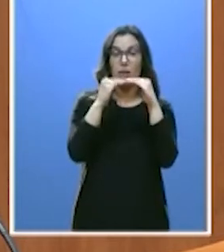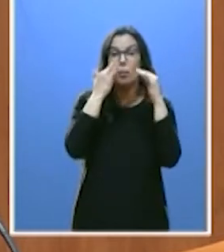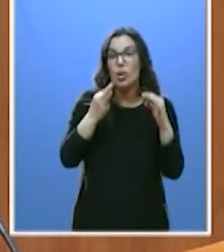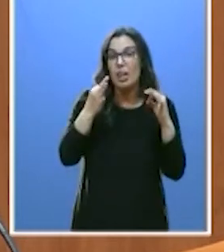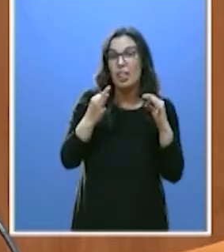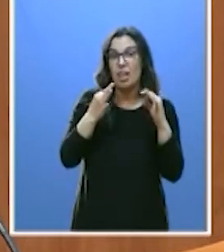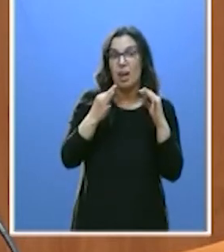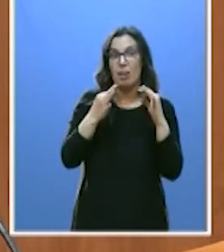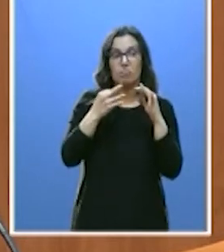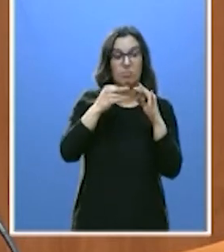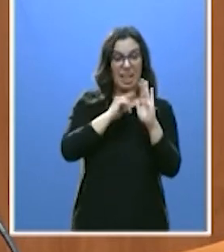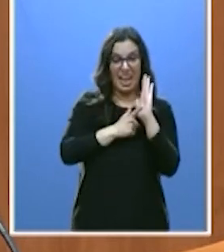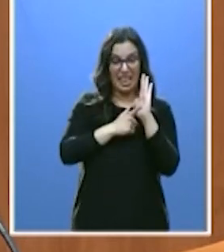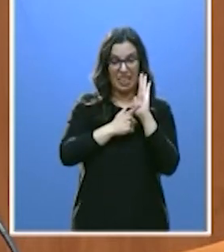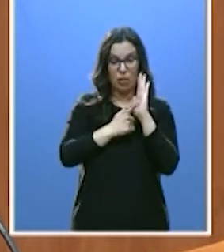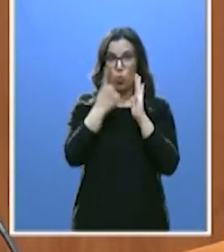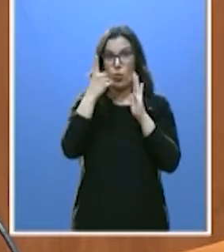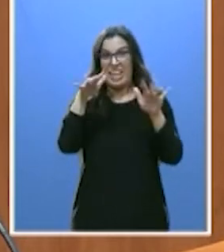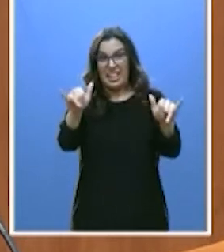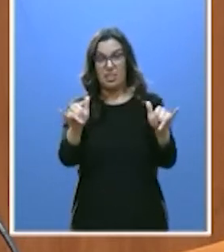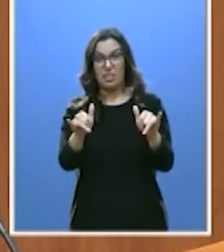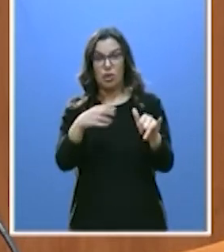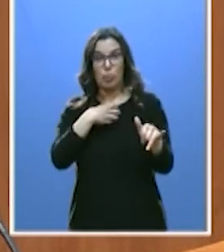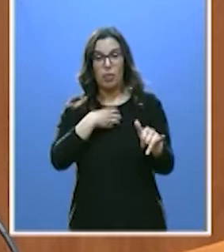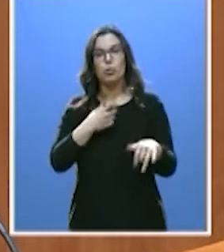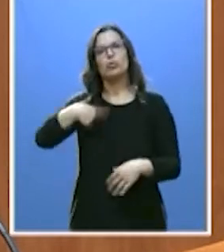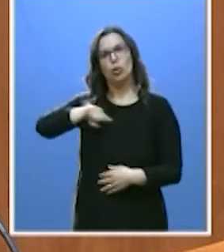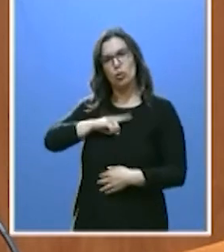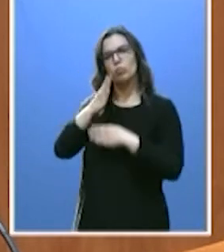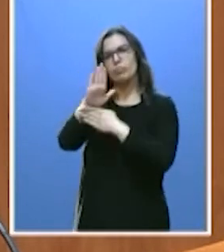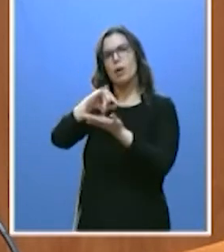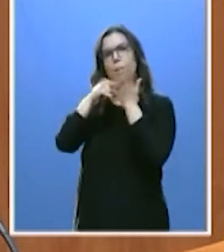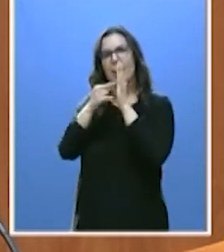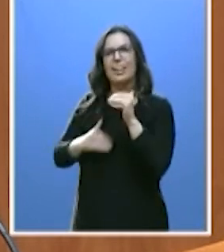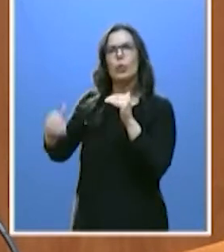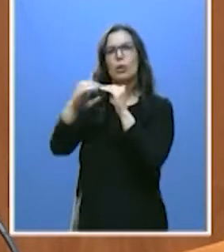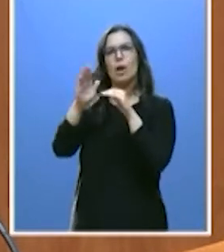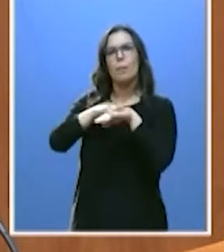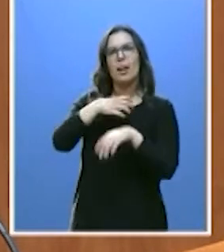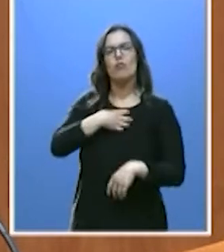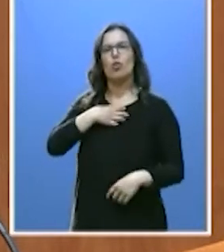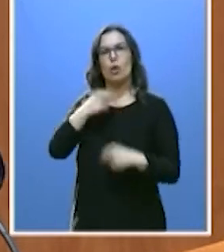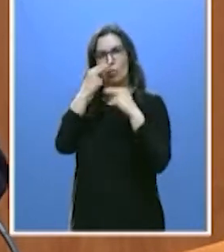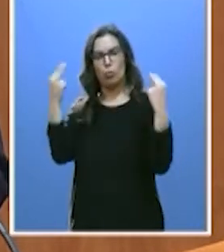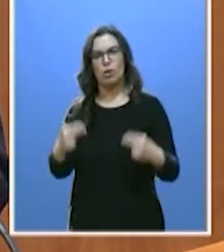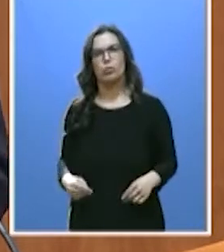adelante una sola norma. Nosotros presentamos nuestro plan de igualdad para los empleados públicos.